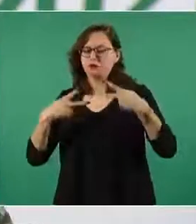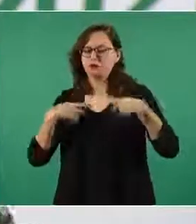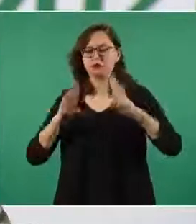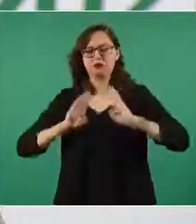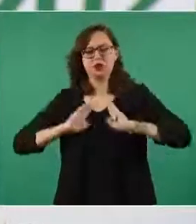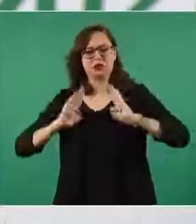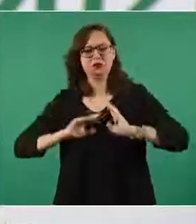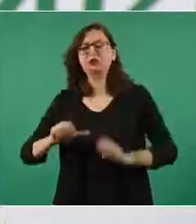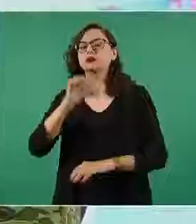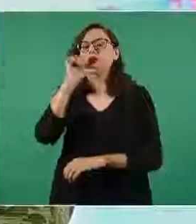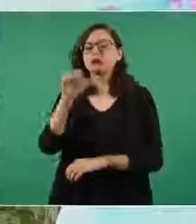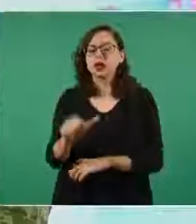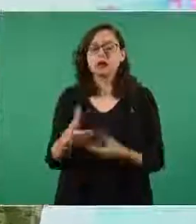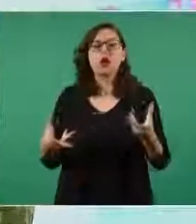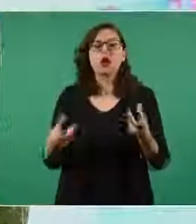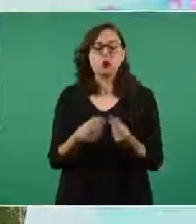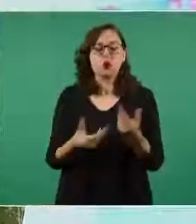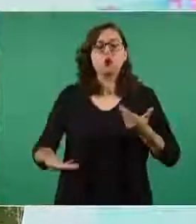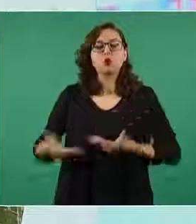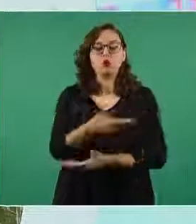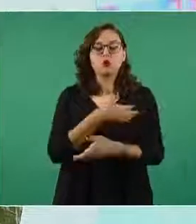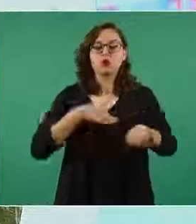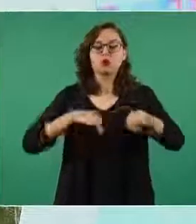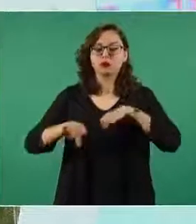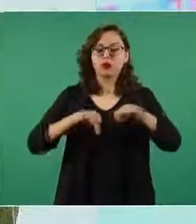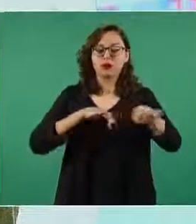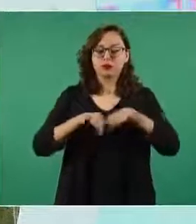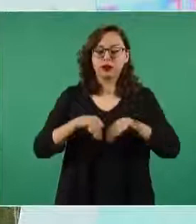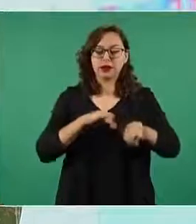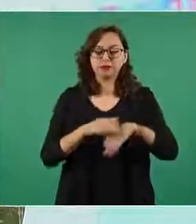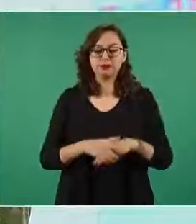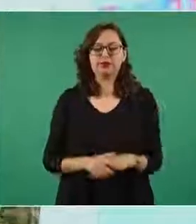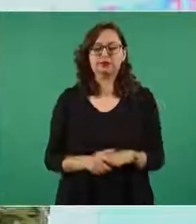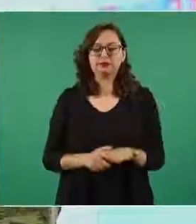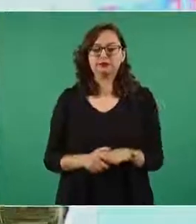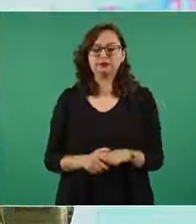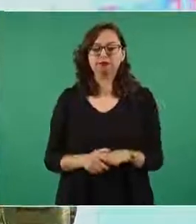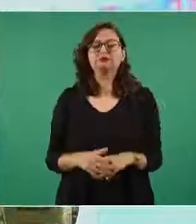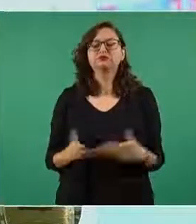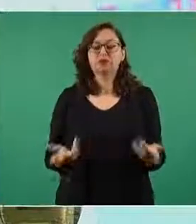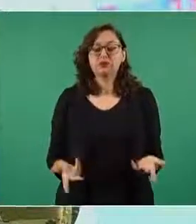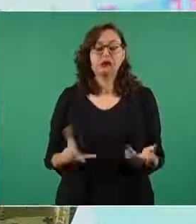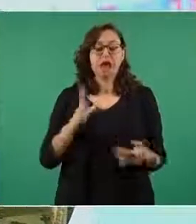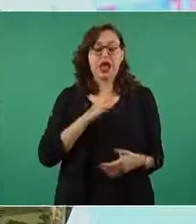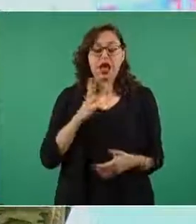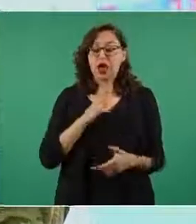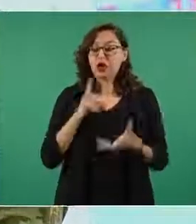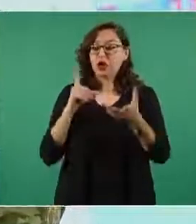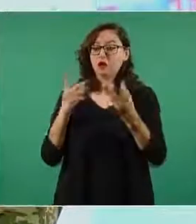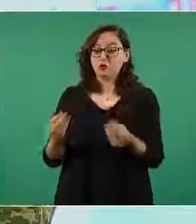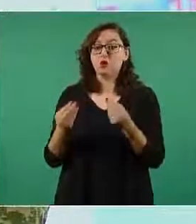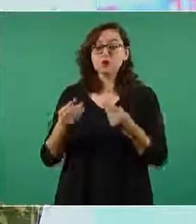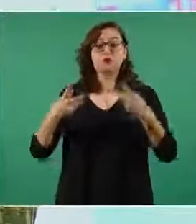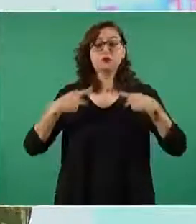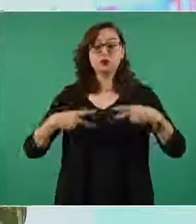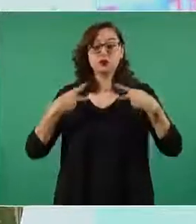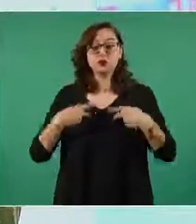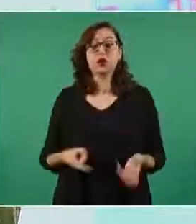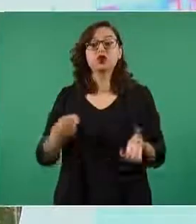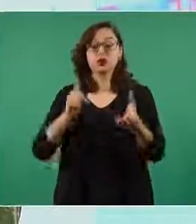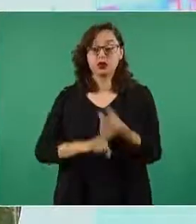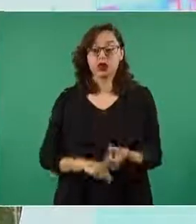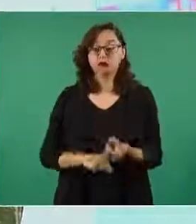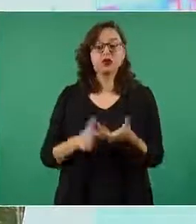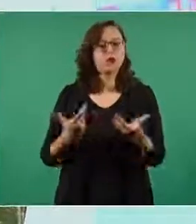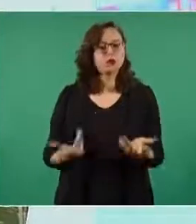fuerza laboral que constituyen los efectivos del ejército y Fuerza Aérea mexicanos existe un gran número de civiles contratados bajo la